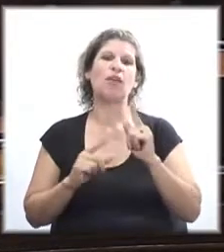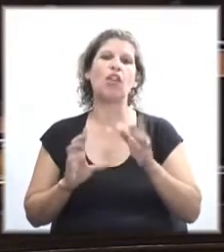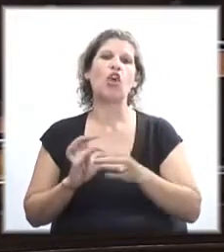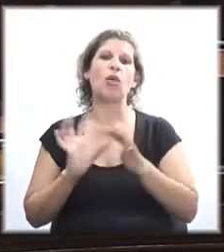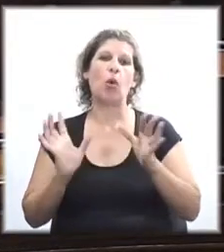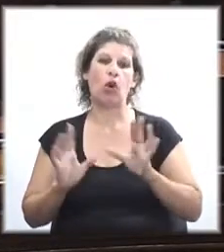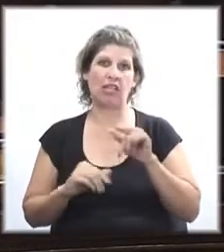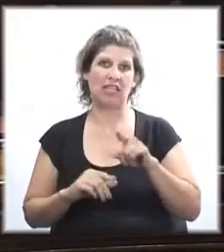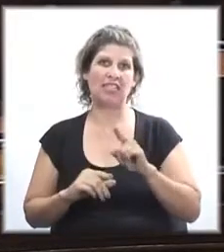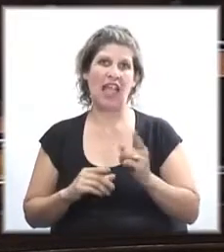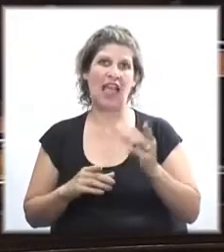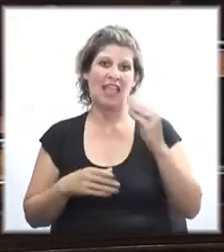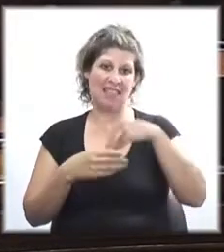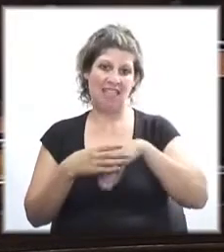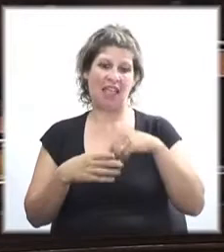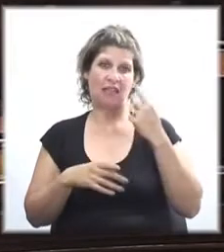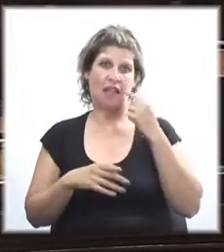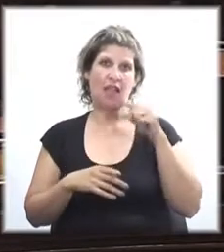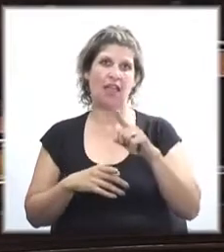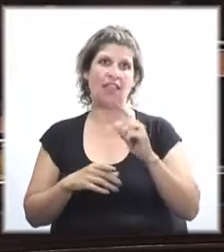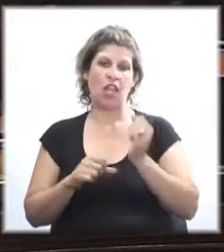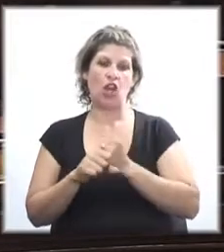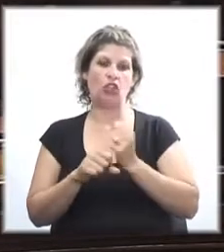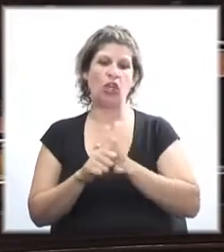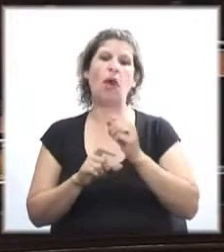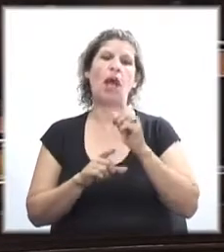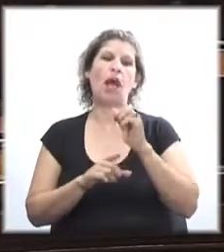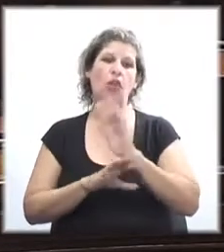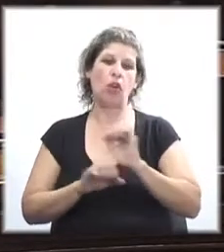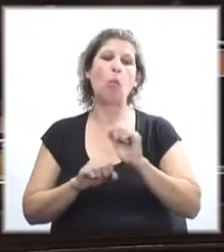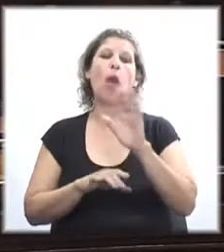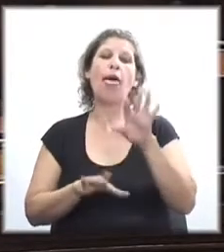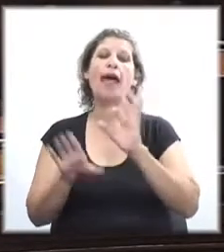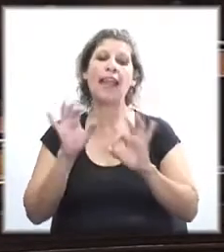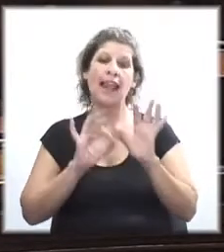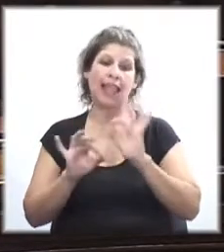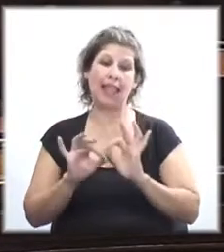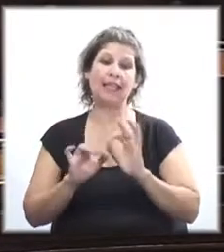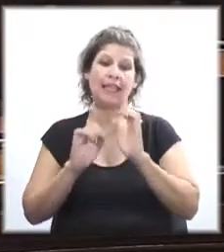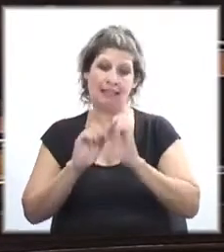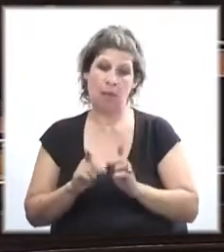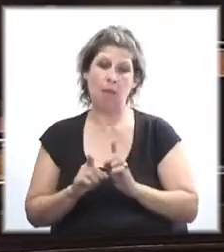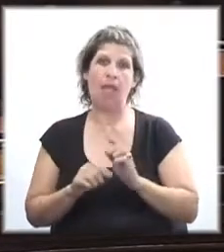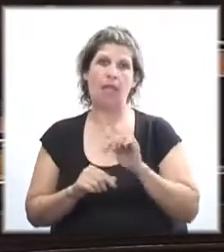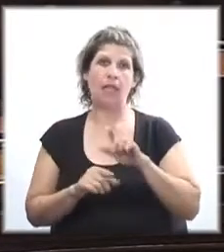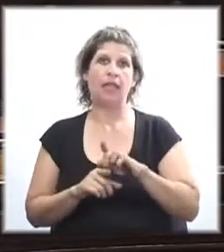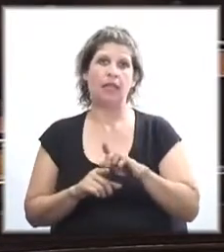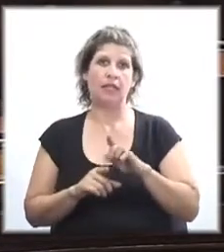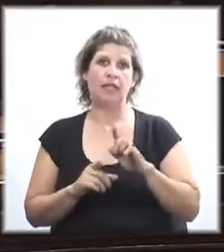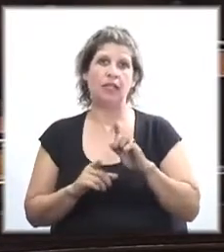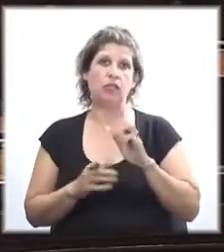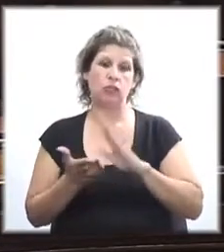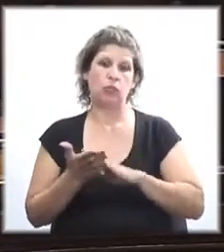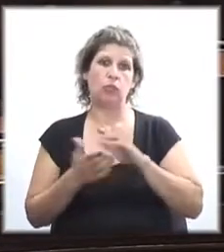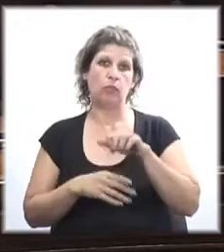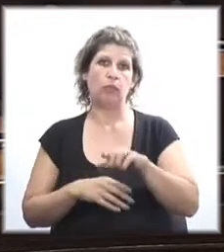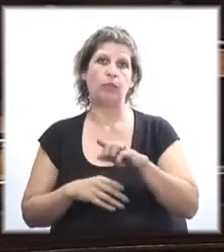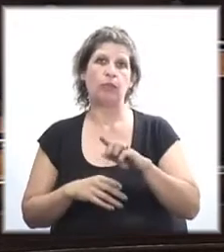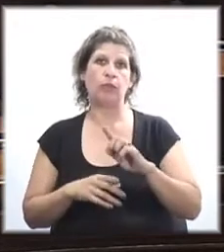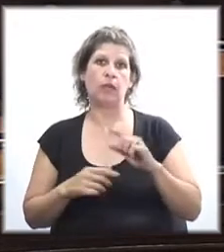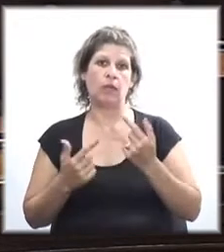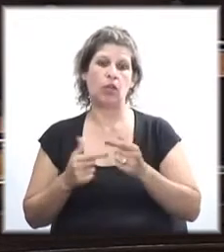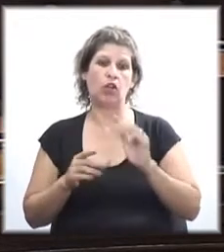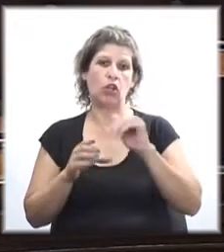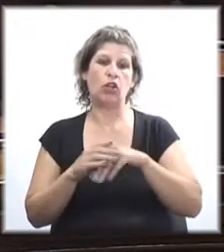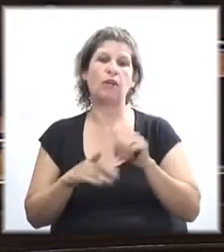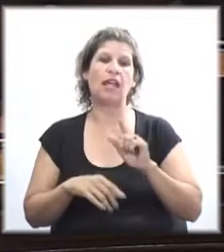de democracia interna, de lo que los trabajadores puedan elegir y también haciendo referencia a lo que votamos en